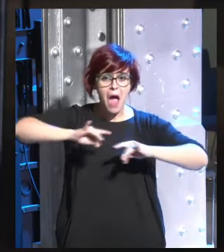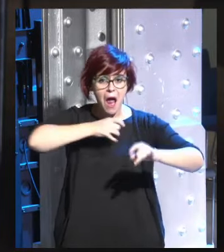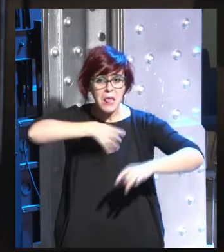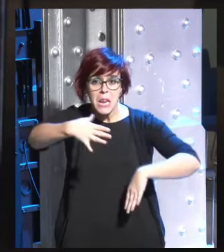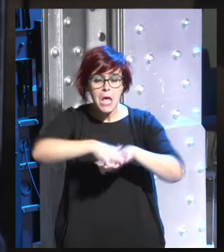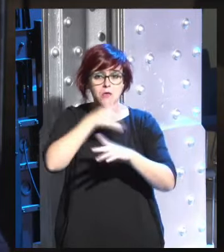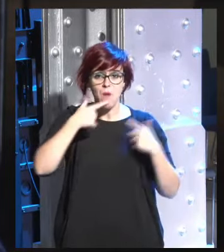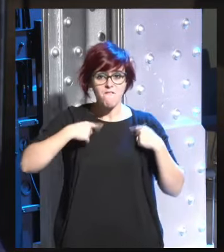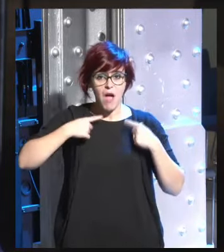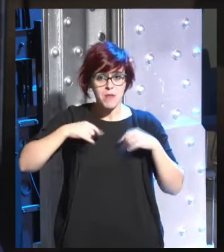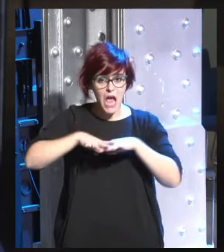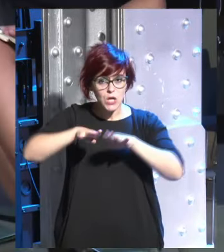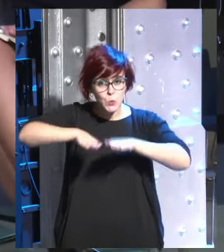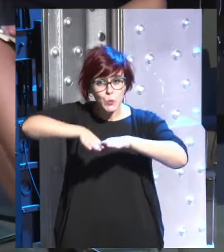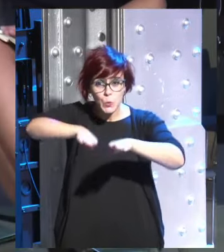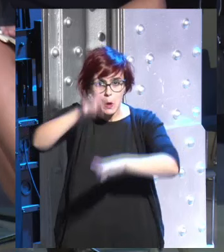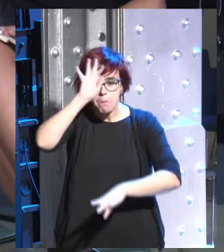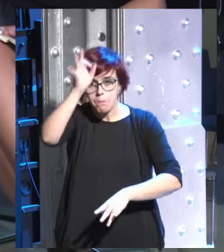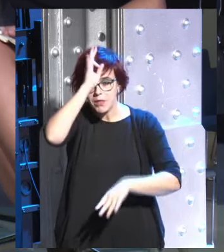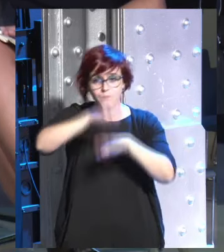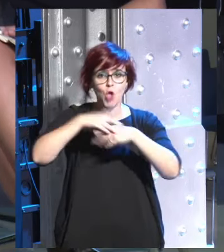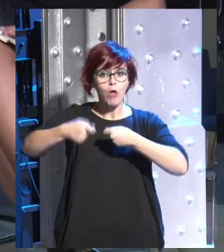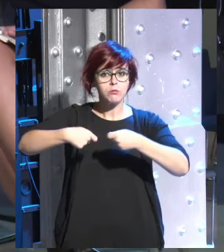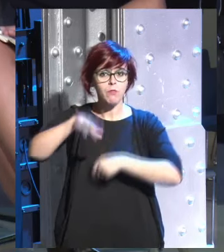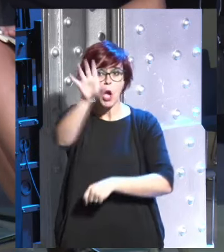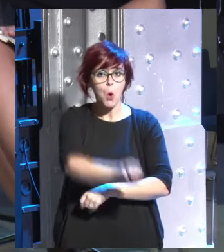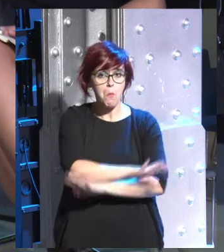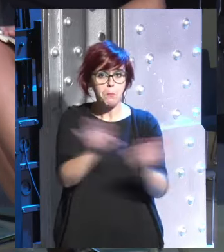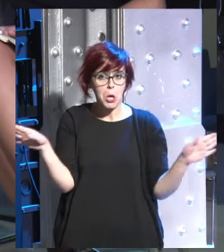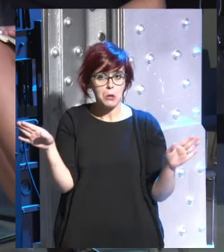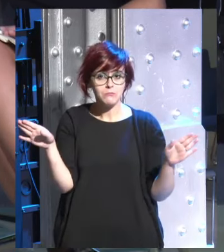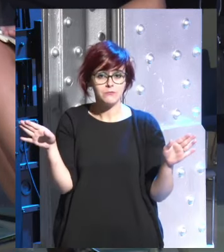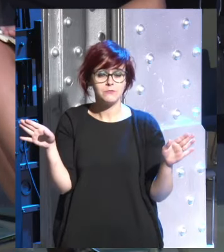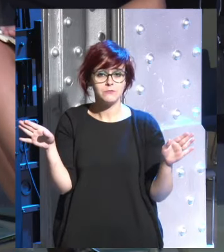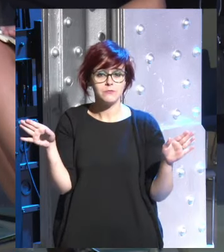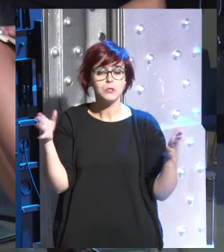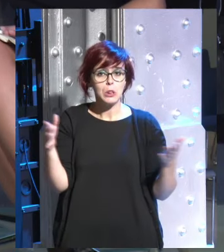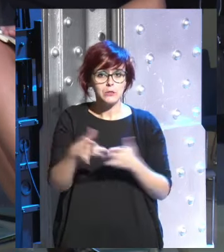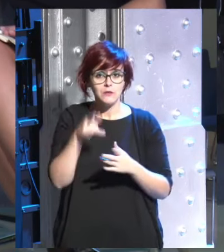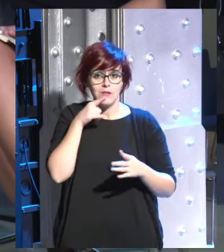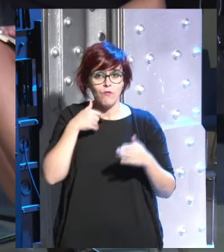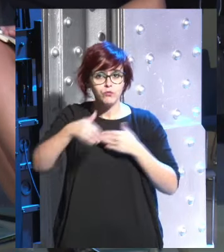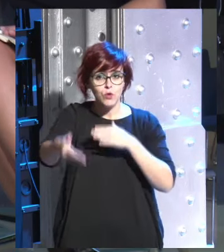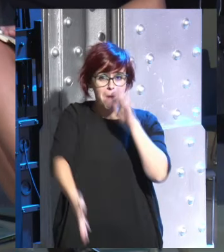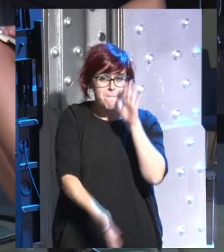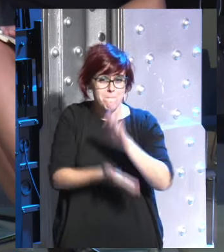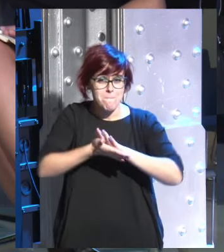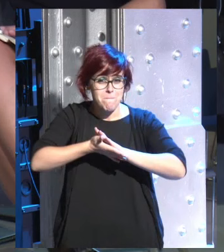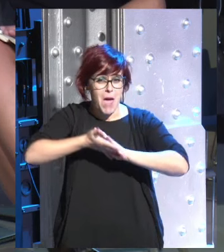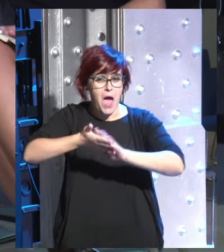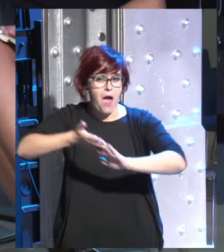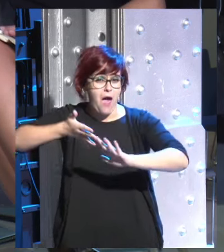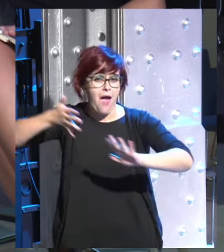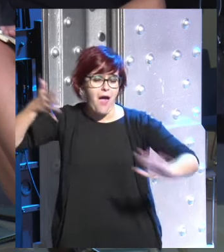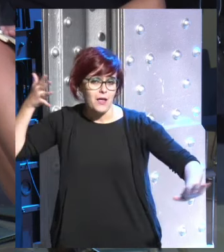sé cómo fabricar la camisa que llevo puesta yo sé que me voy a la tienda y me la compro y eso se va a acelerar todavía más